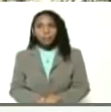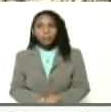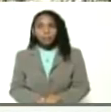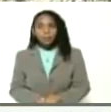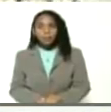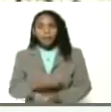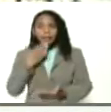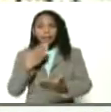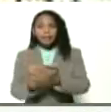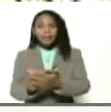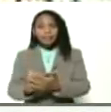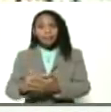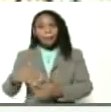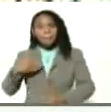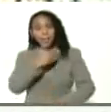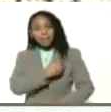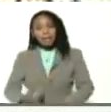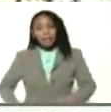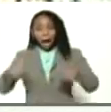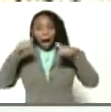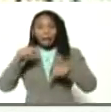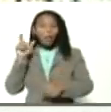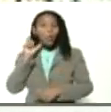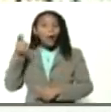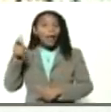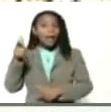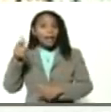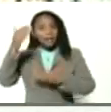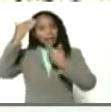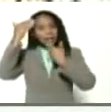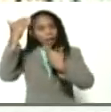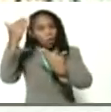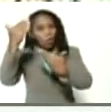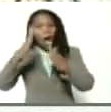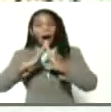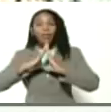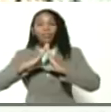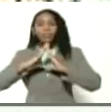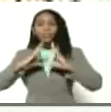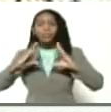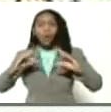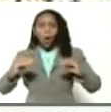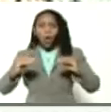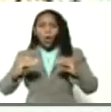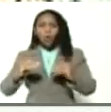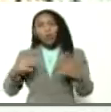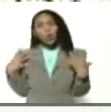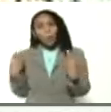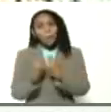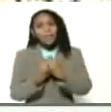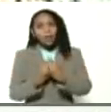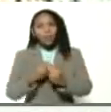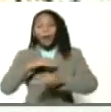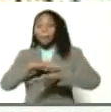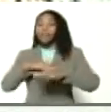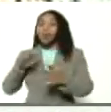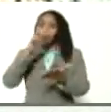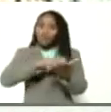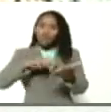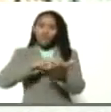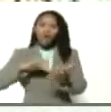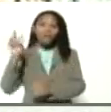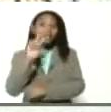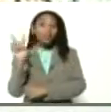presidente, desde aquí, desde Guarena, le saludamos a todos los compañeros de la gran misión Agro Venezuela,